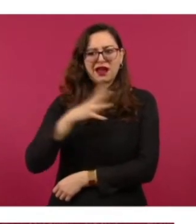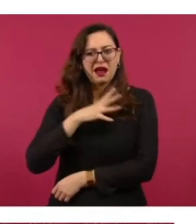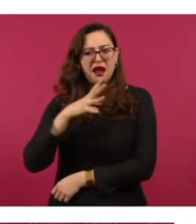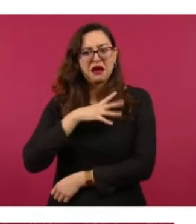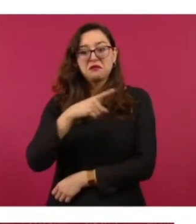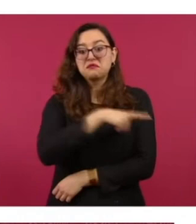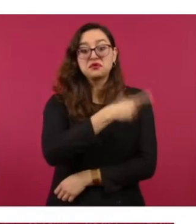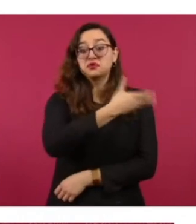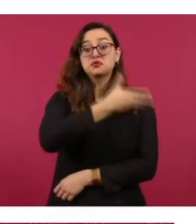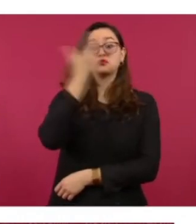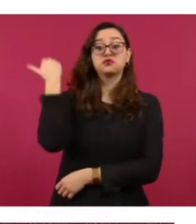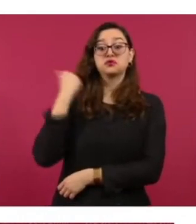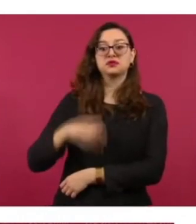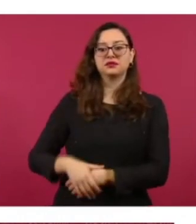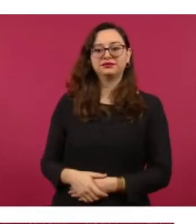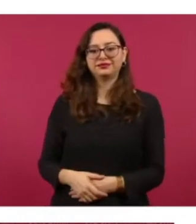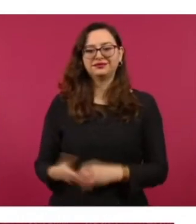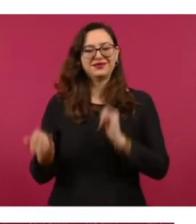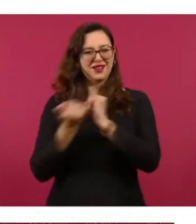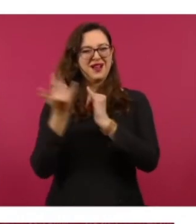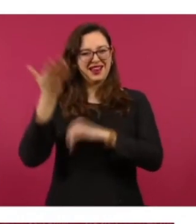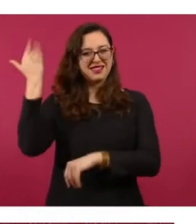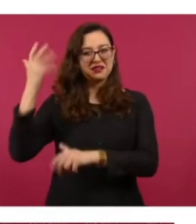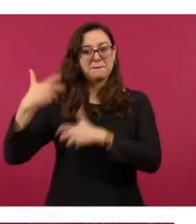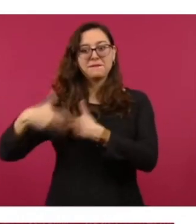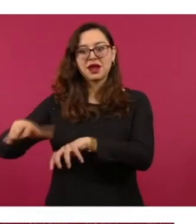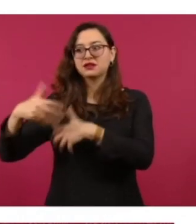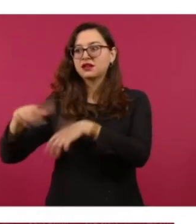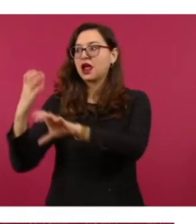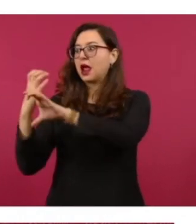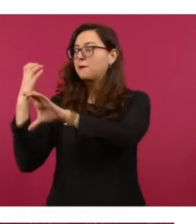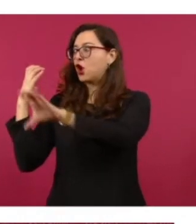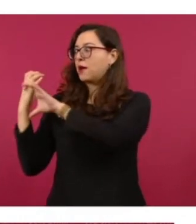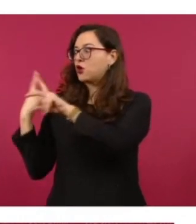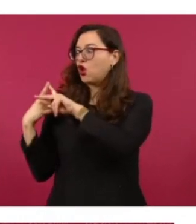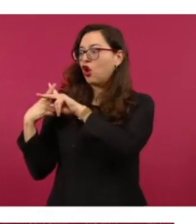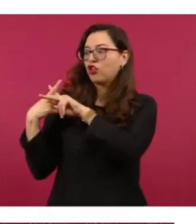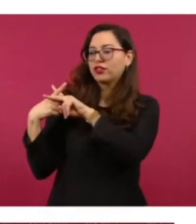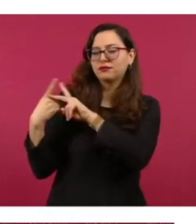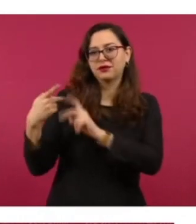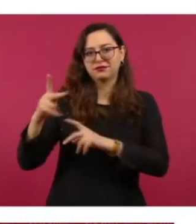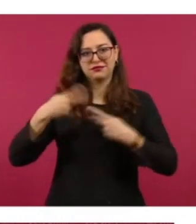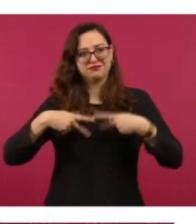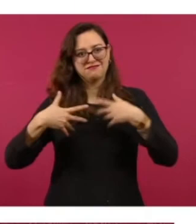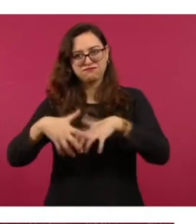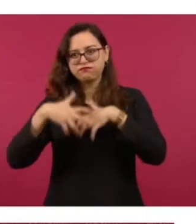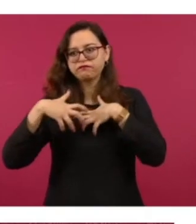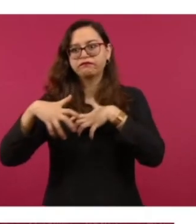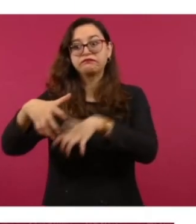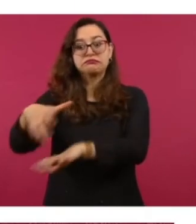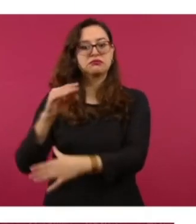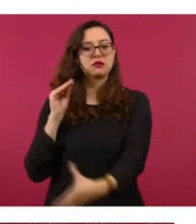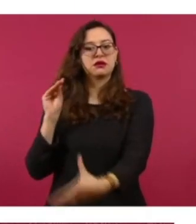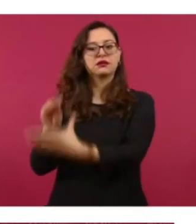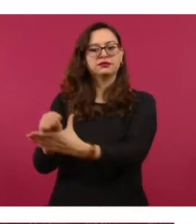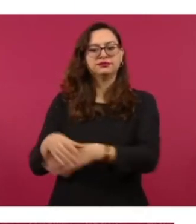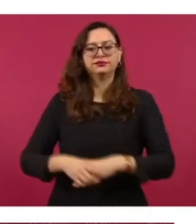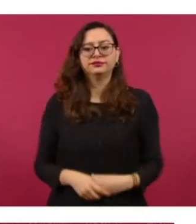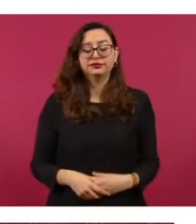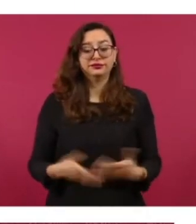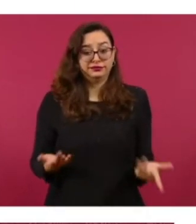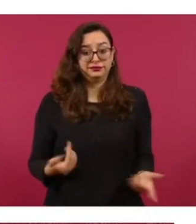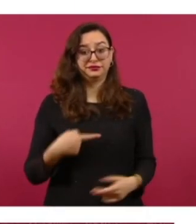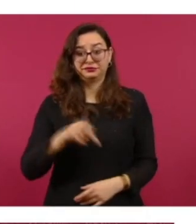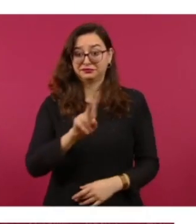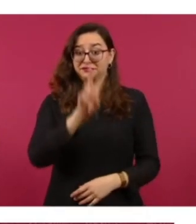pero no aceptan que el diálogo Reforma Reforma no acepta que el diálogo entre los tres países se dio en un clima de